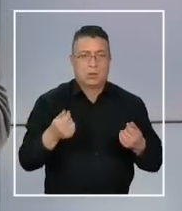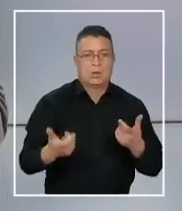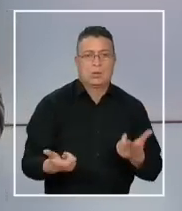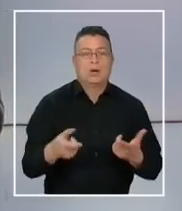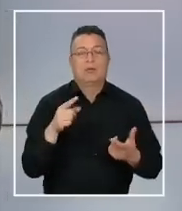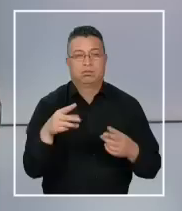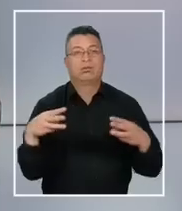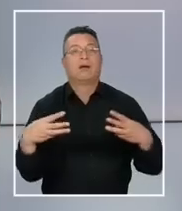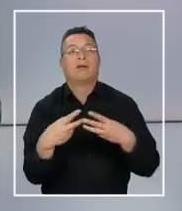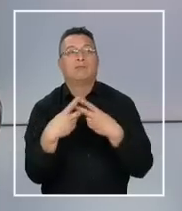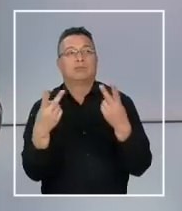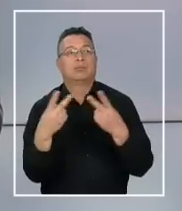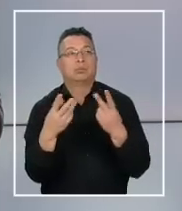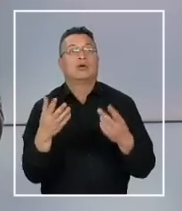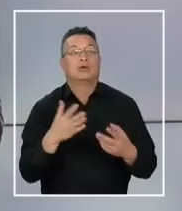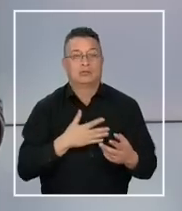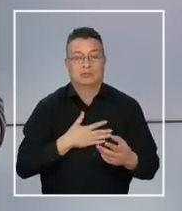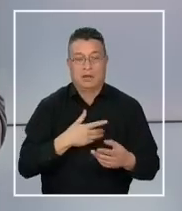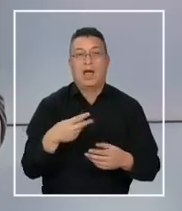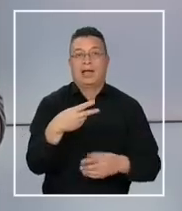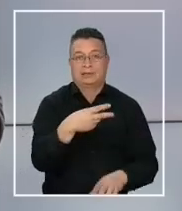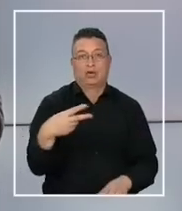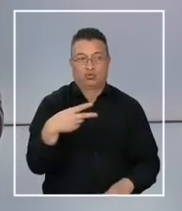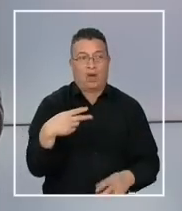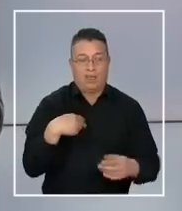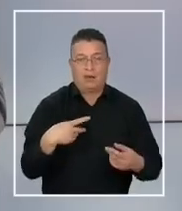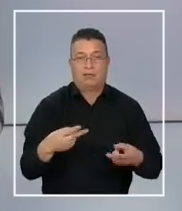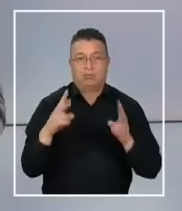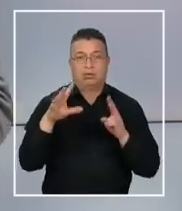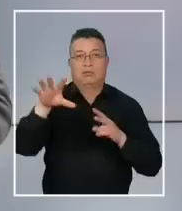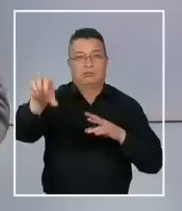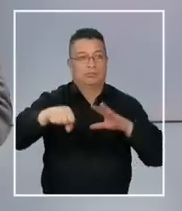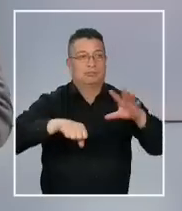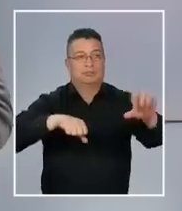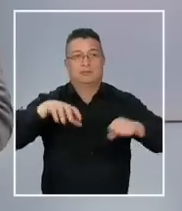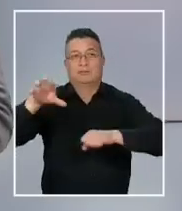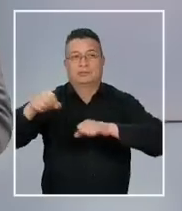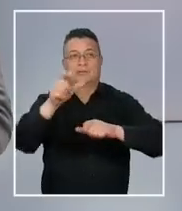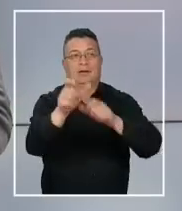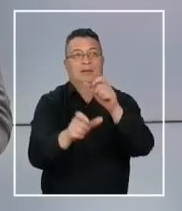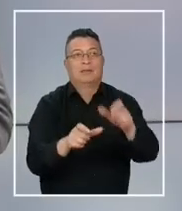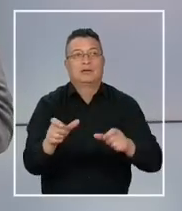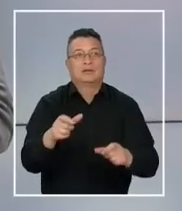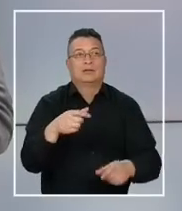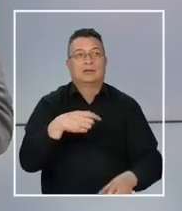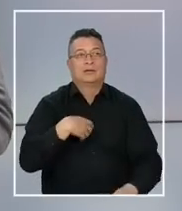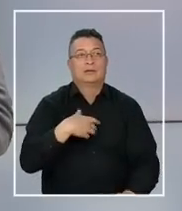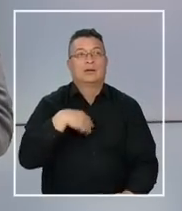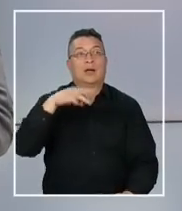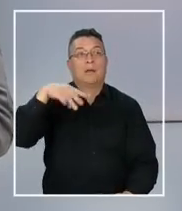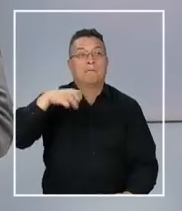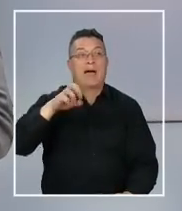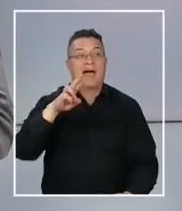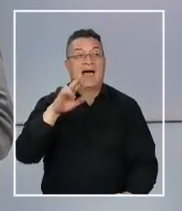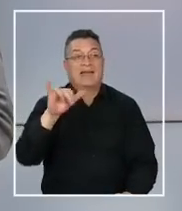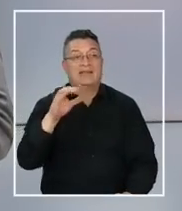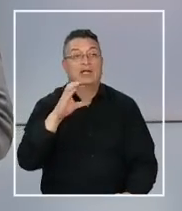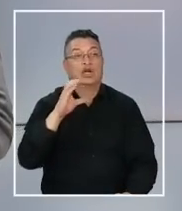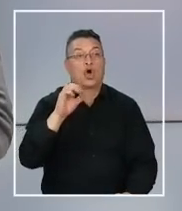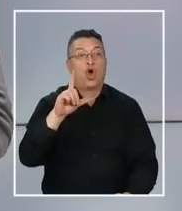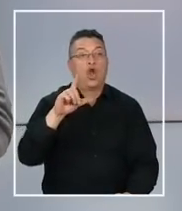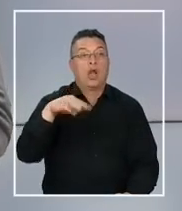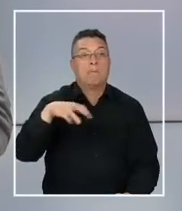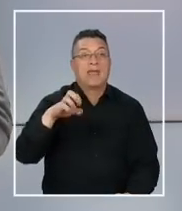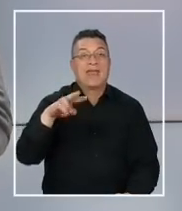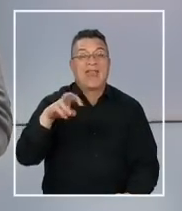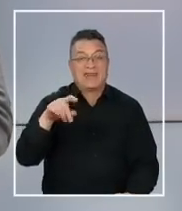Y se ofrecía como gancho sexual para captar clientes. Era el ron de Mari Colmenares, una de las líderes de